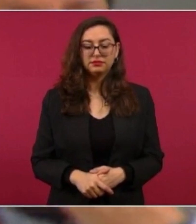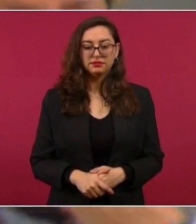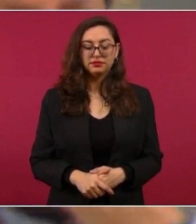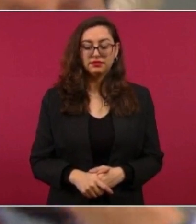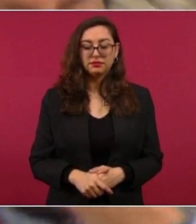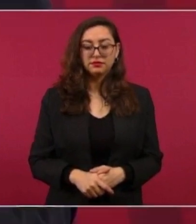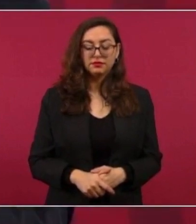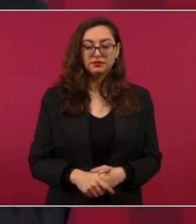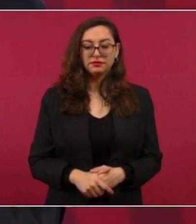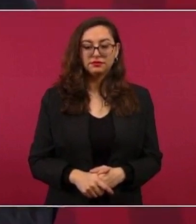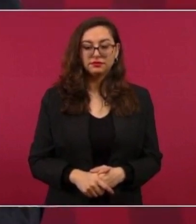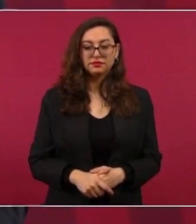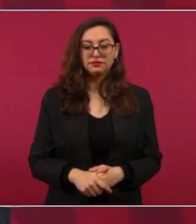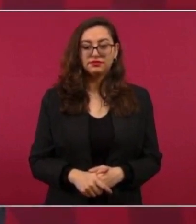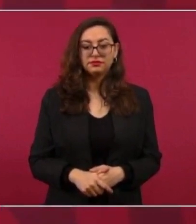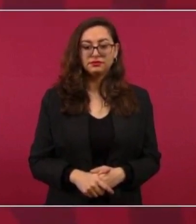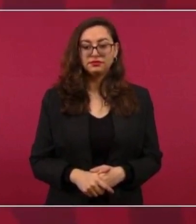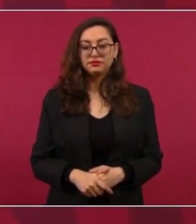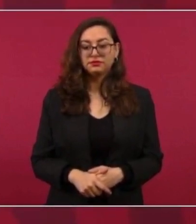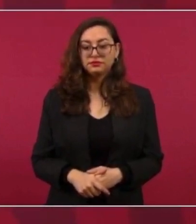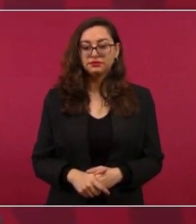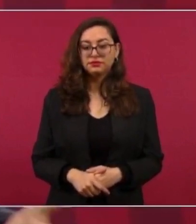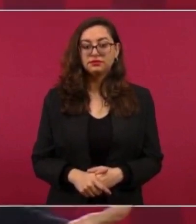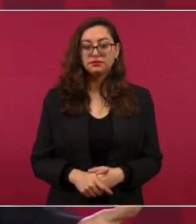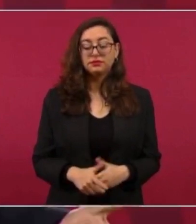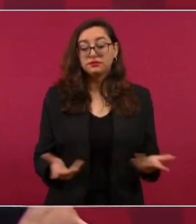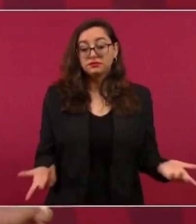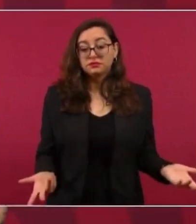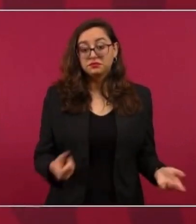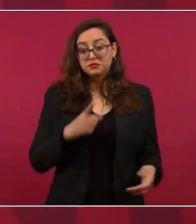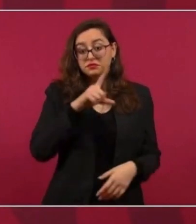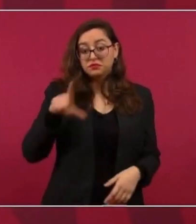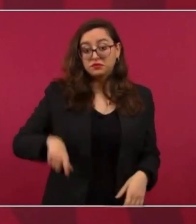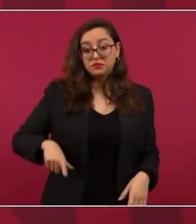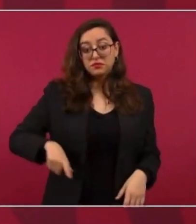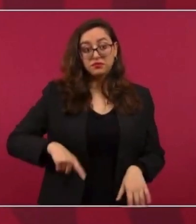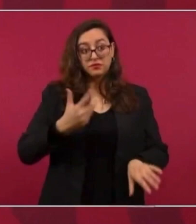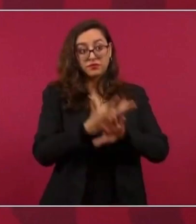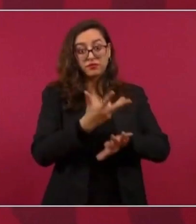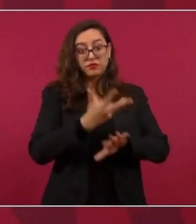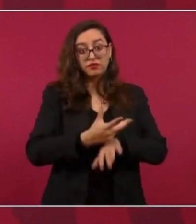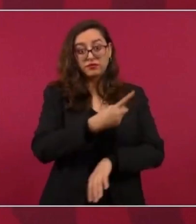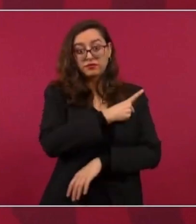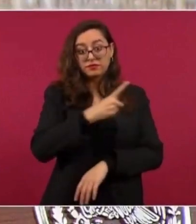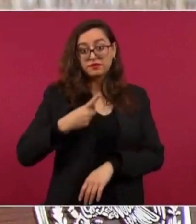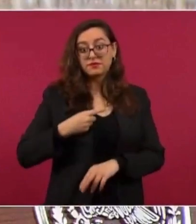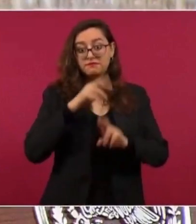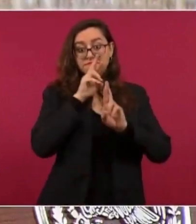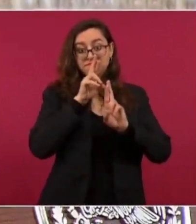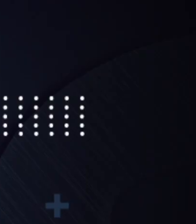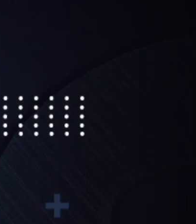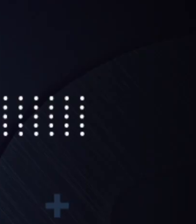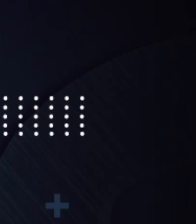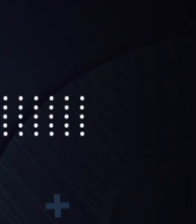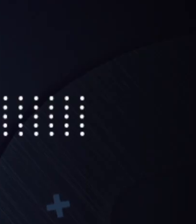Pues yo creo que el gobierno de Estados Unidos tiene que aclararlo lo más pronto posible.